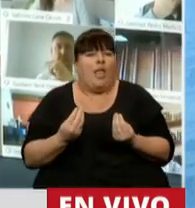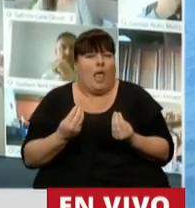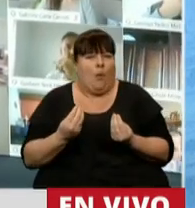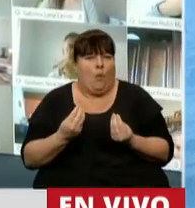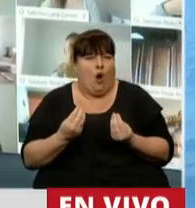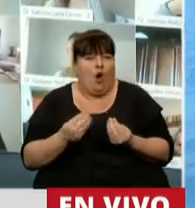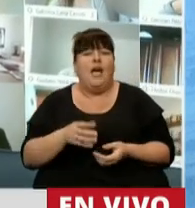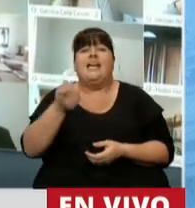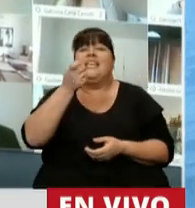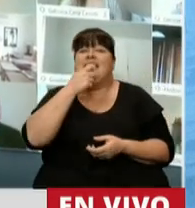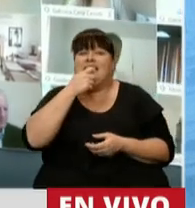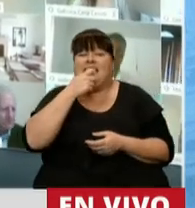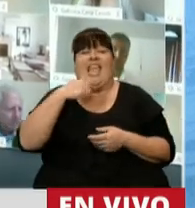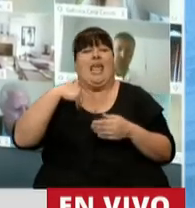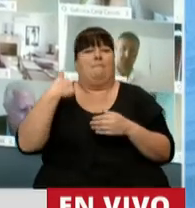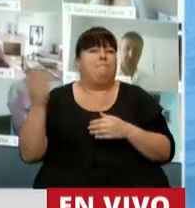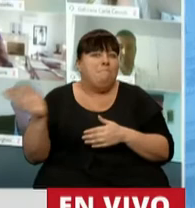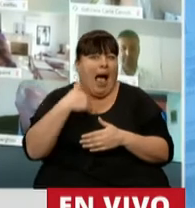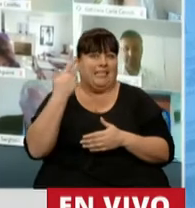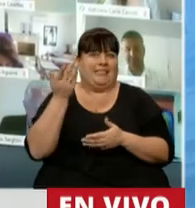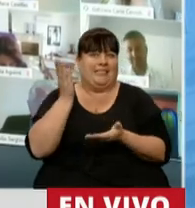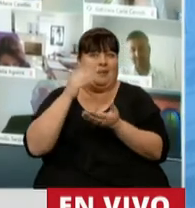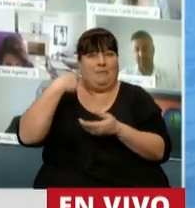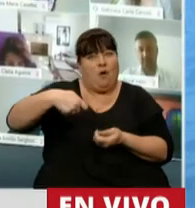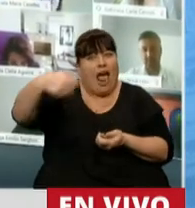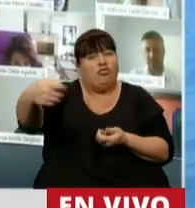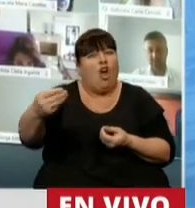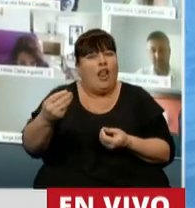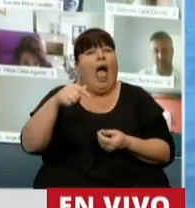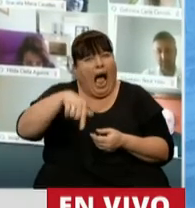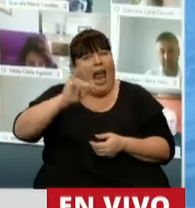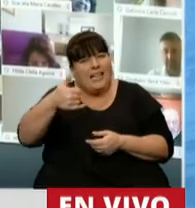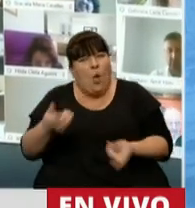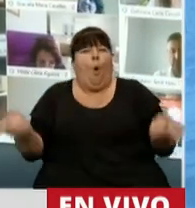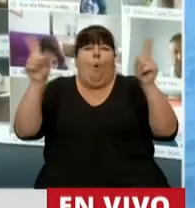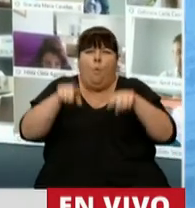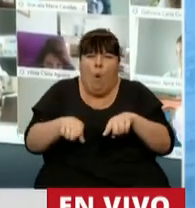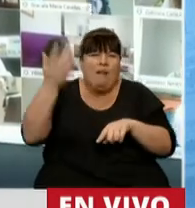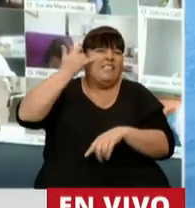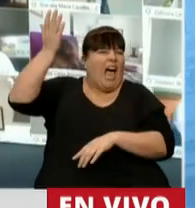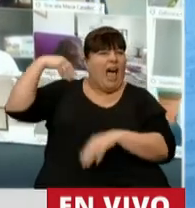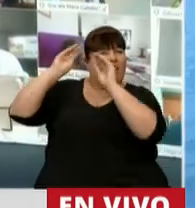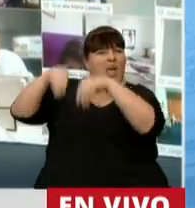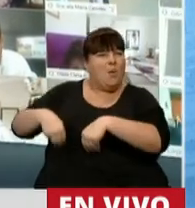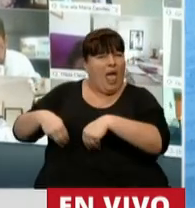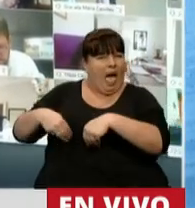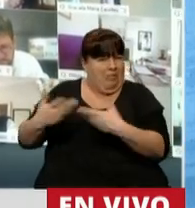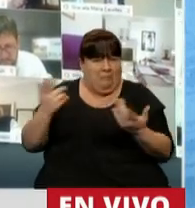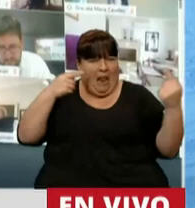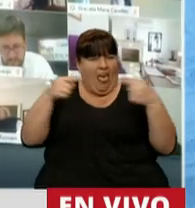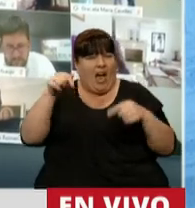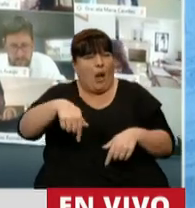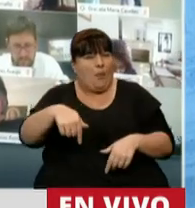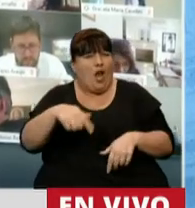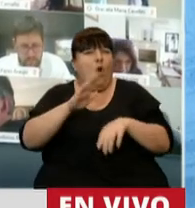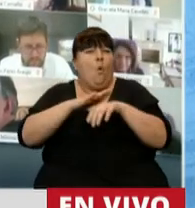de que cuando se amplía el universo se traen, ahora sí, los quebrados que nada tienen que